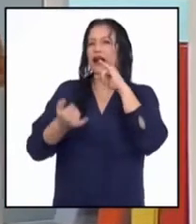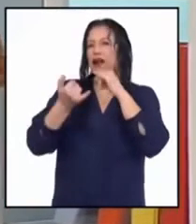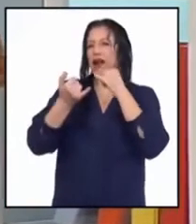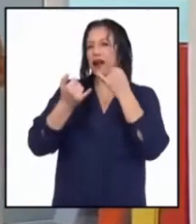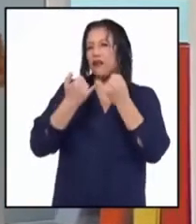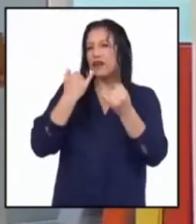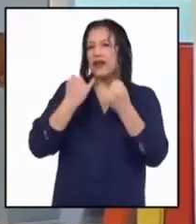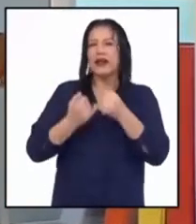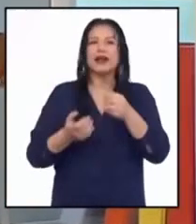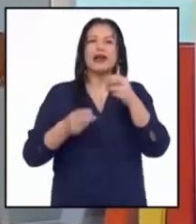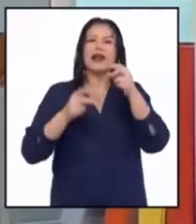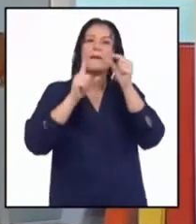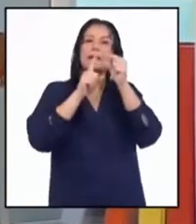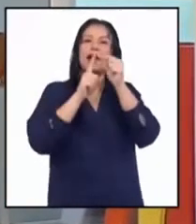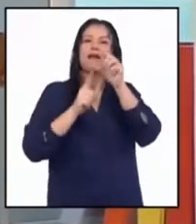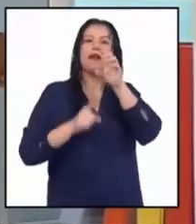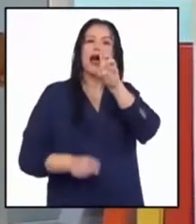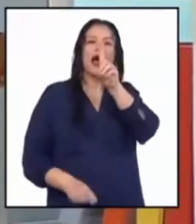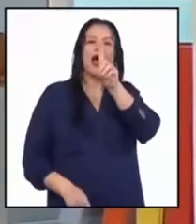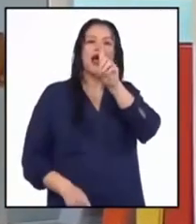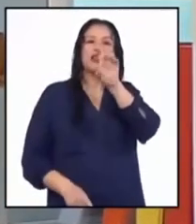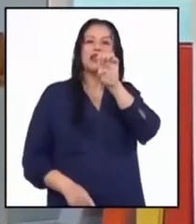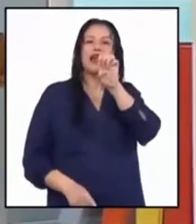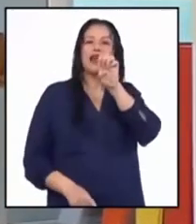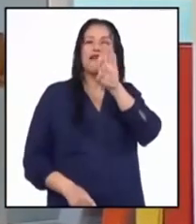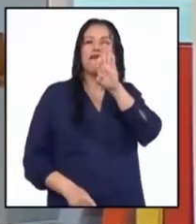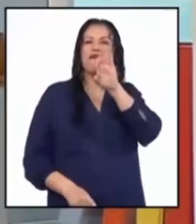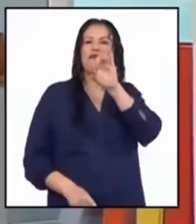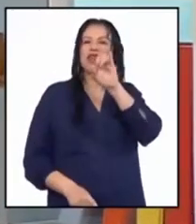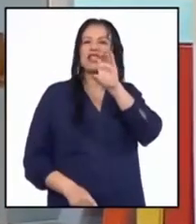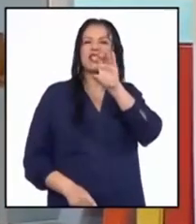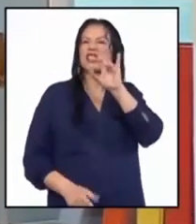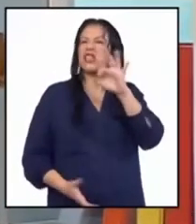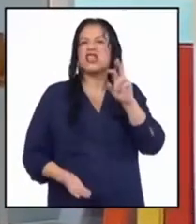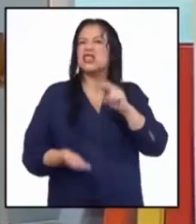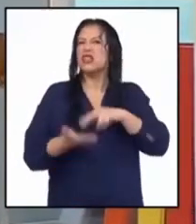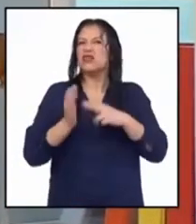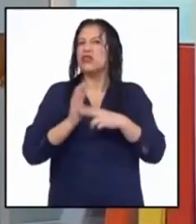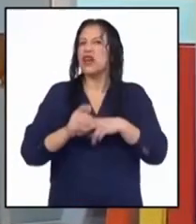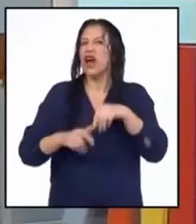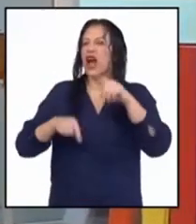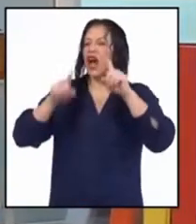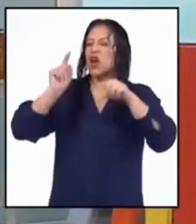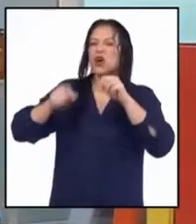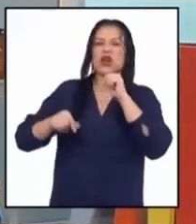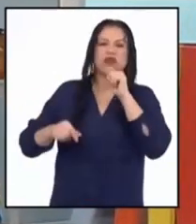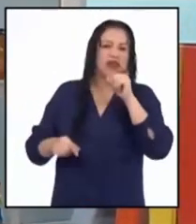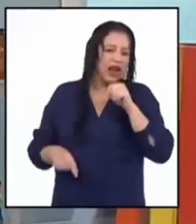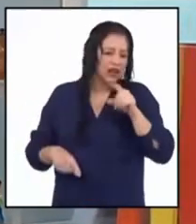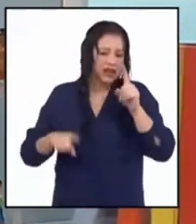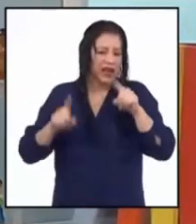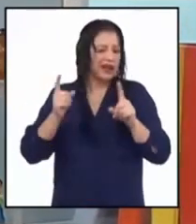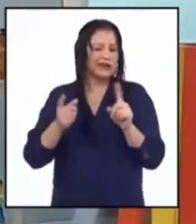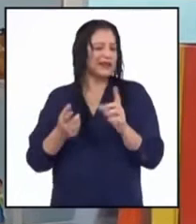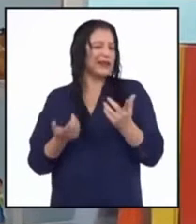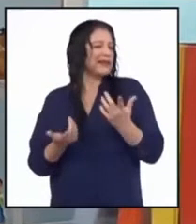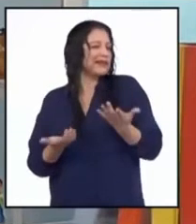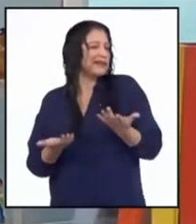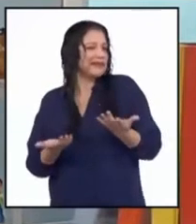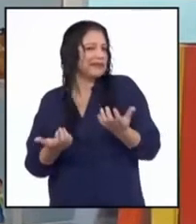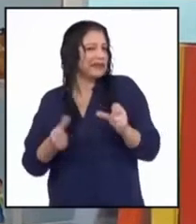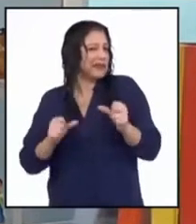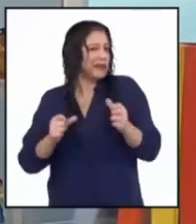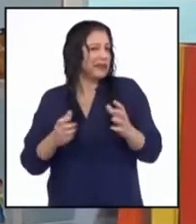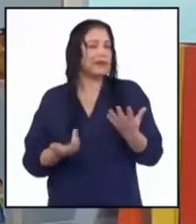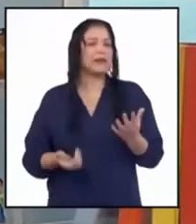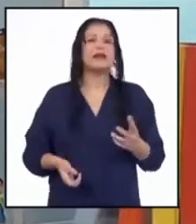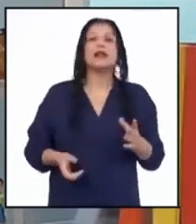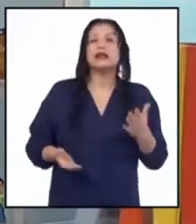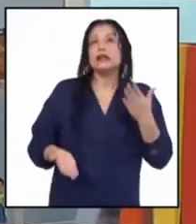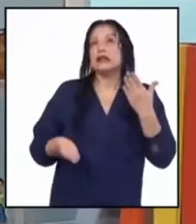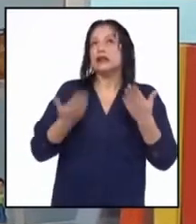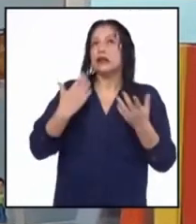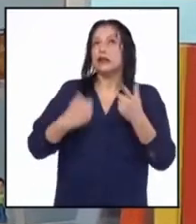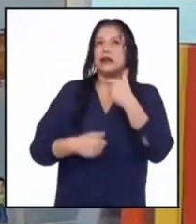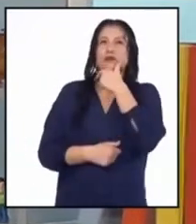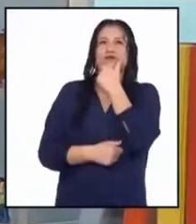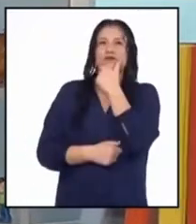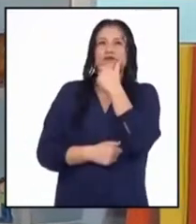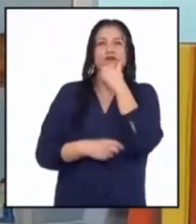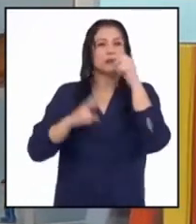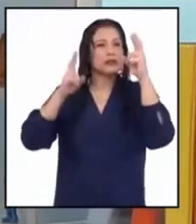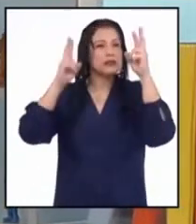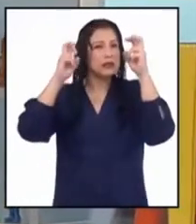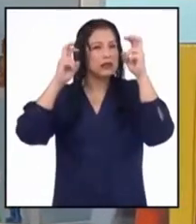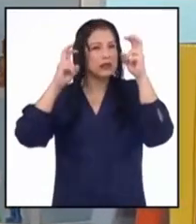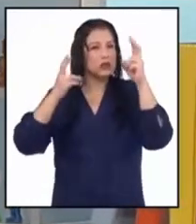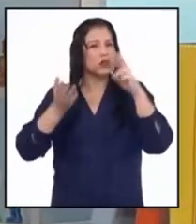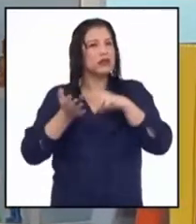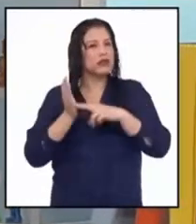es la palabra déficit, que podría significar una falta o carencia de algo. Entonces, según eso, el título significa